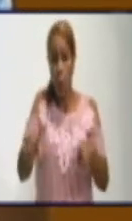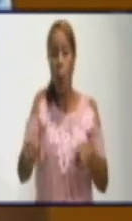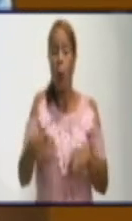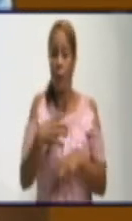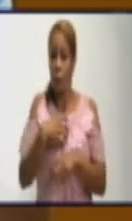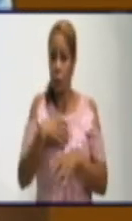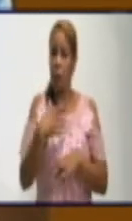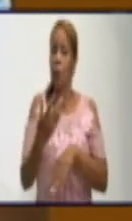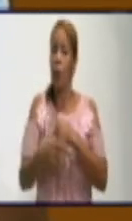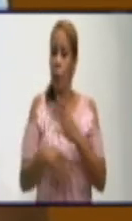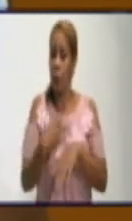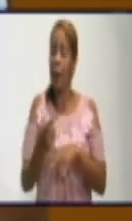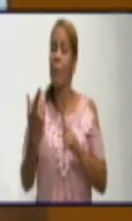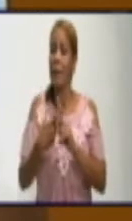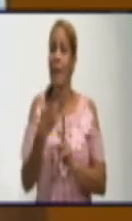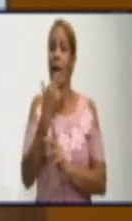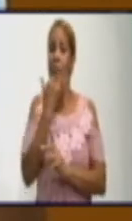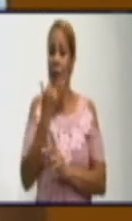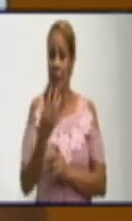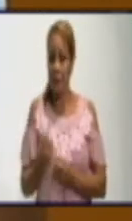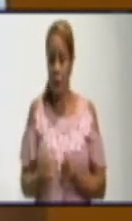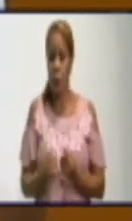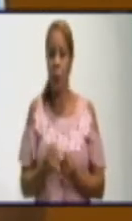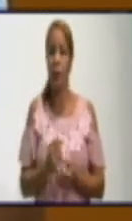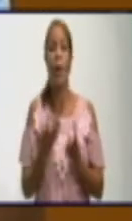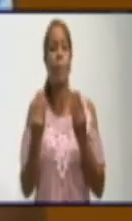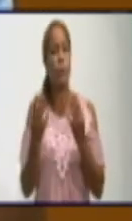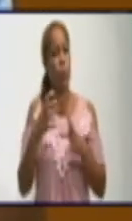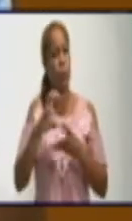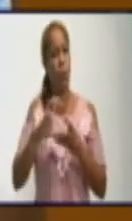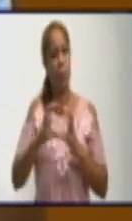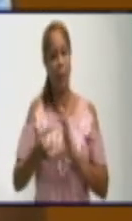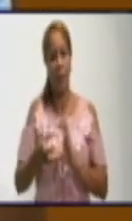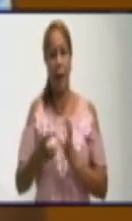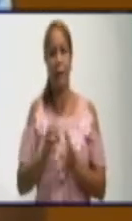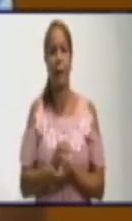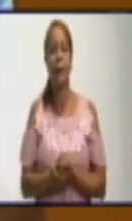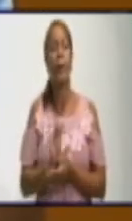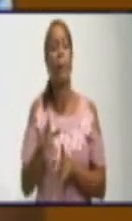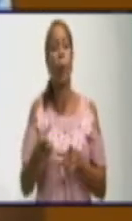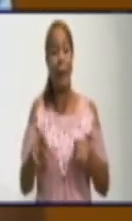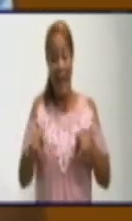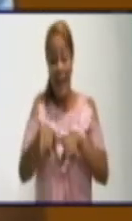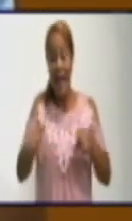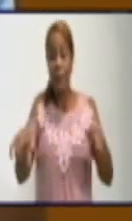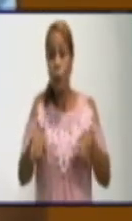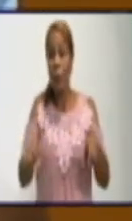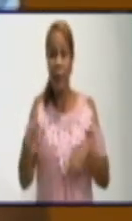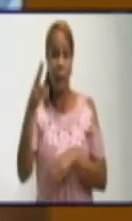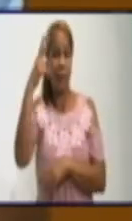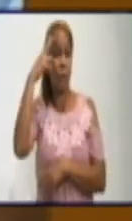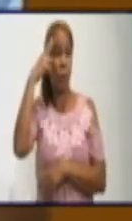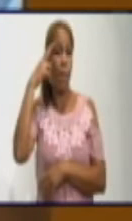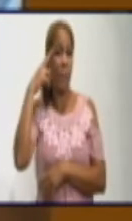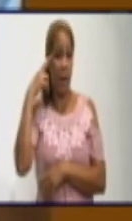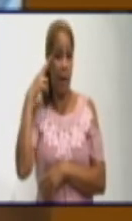afectaciones grandísimas, muy complicadas que hemos atendido, porque aparte es una tubería que además está muy